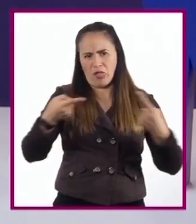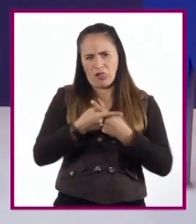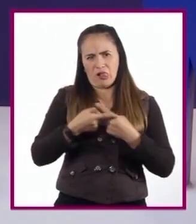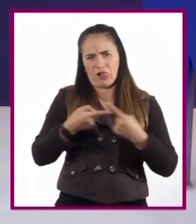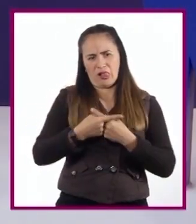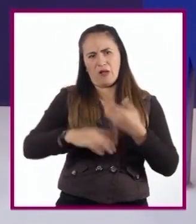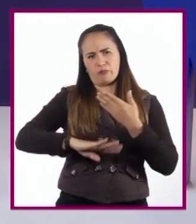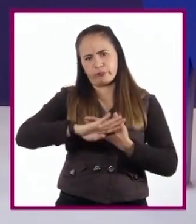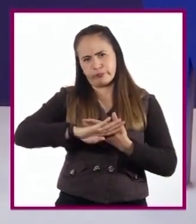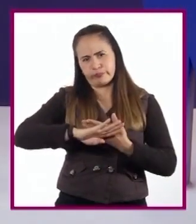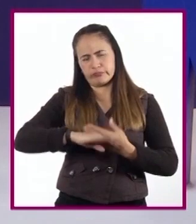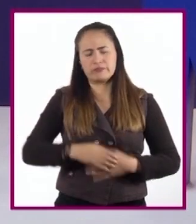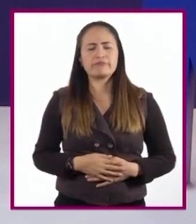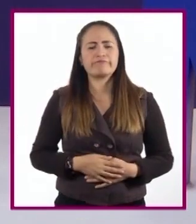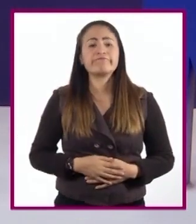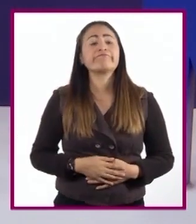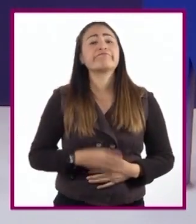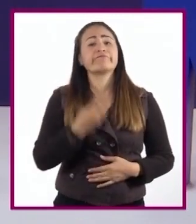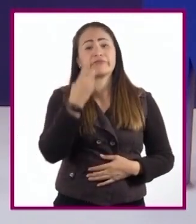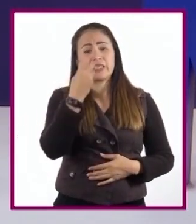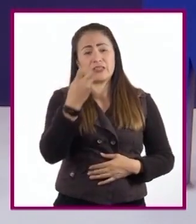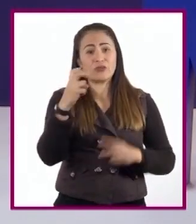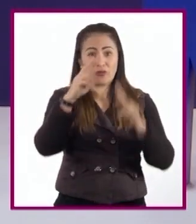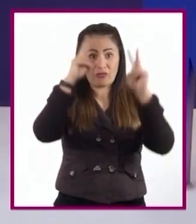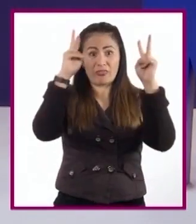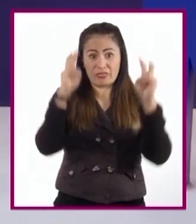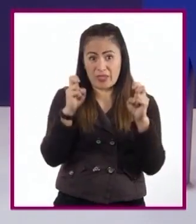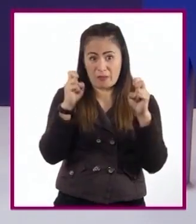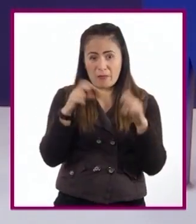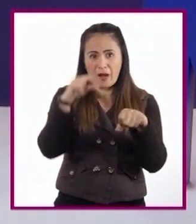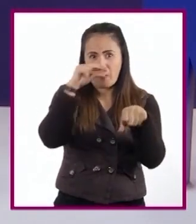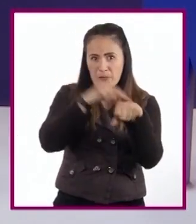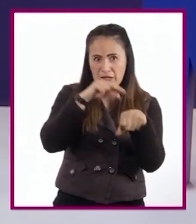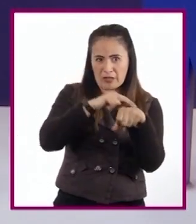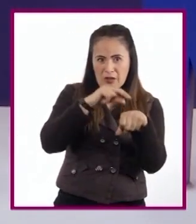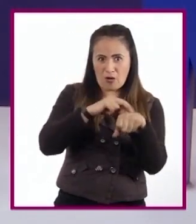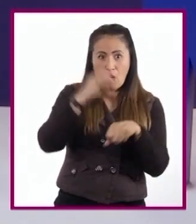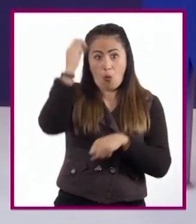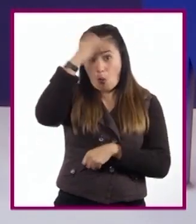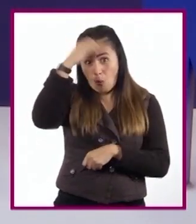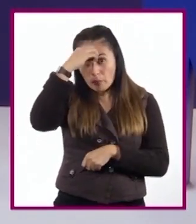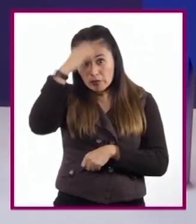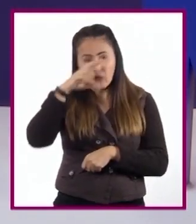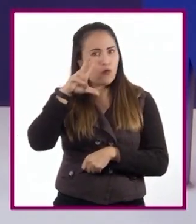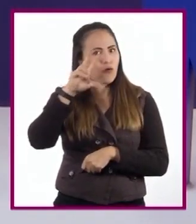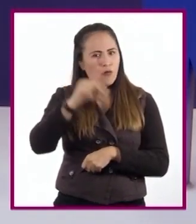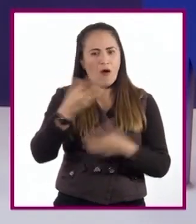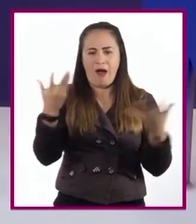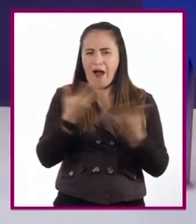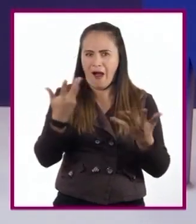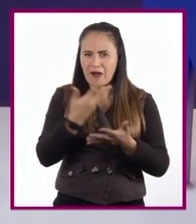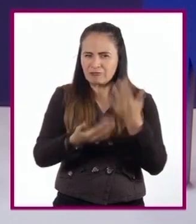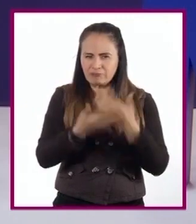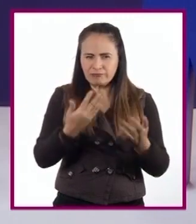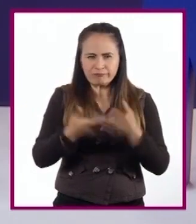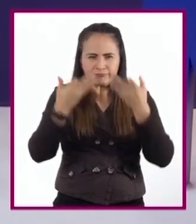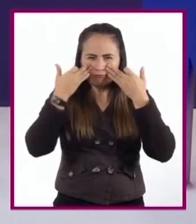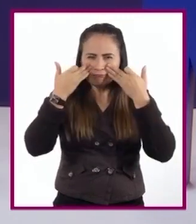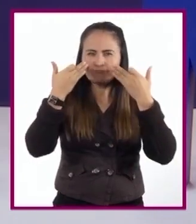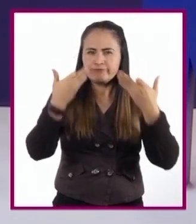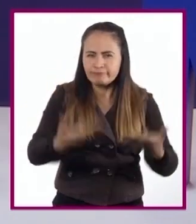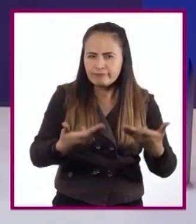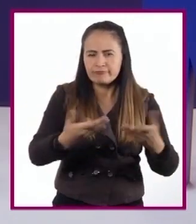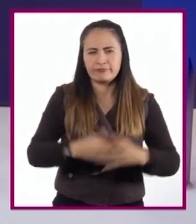este caso, al ser un tema médico, no se requieren opiniones, sino hechos comprobables. ¿Y de qué manera